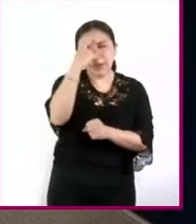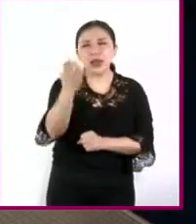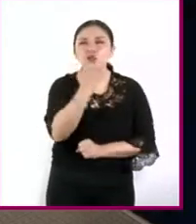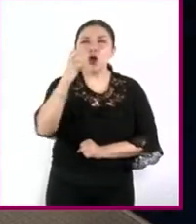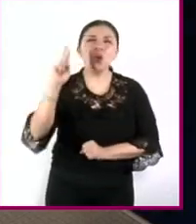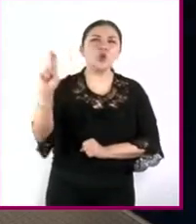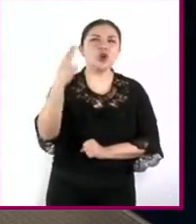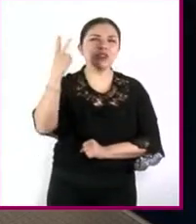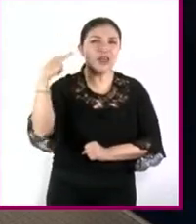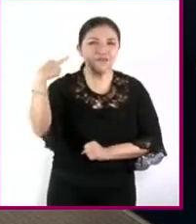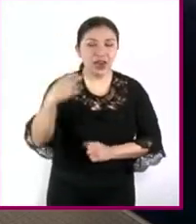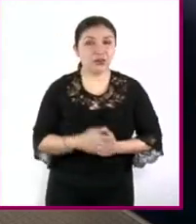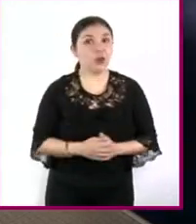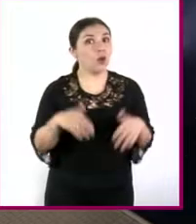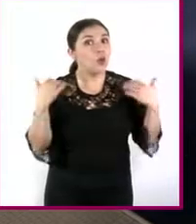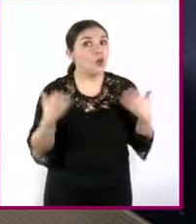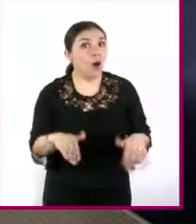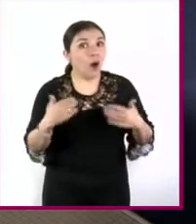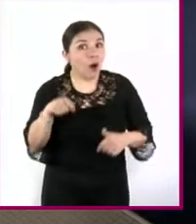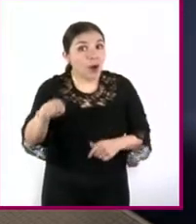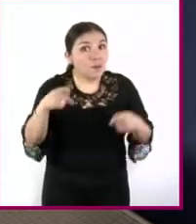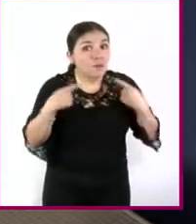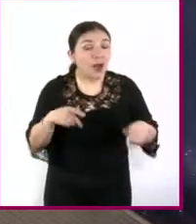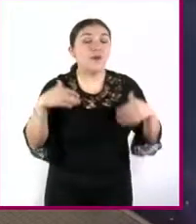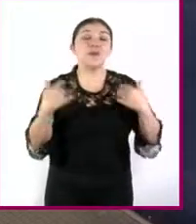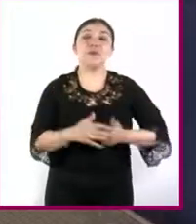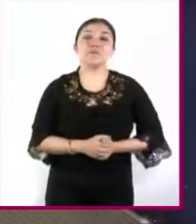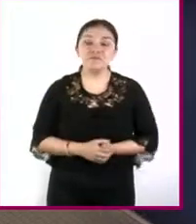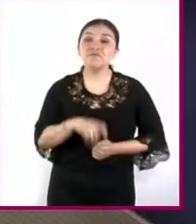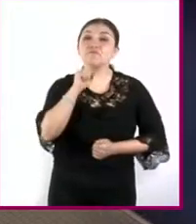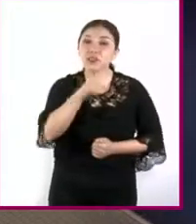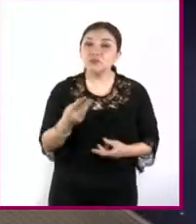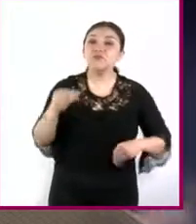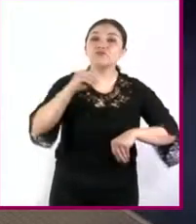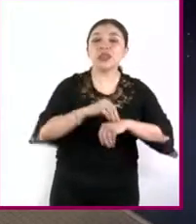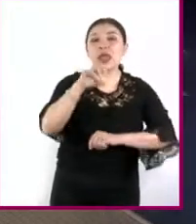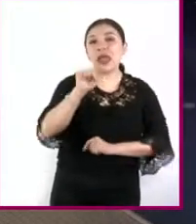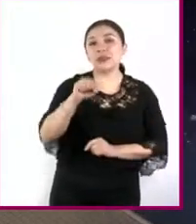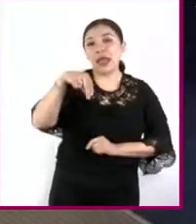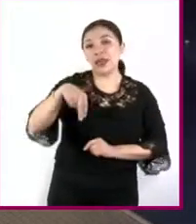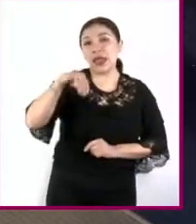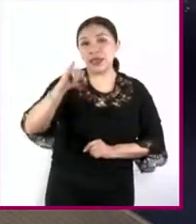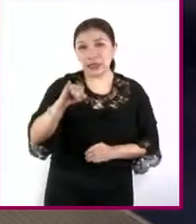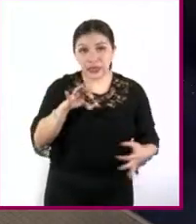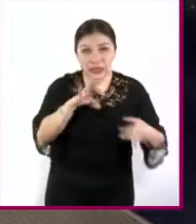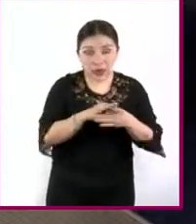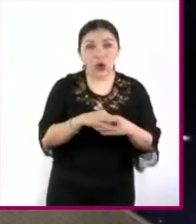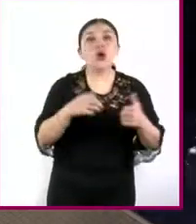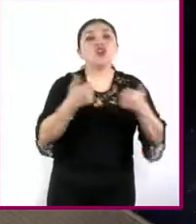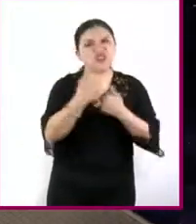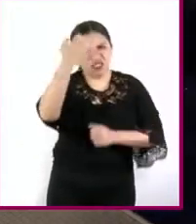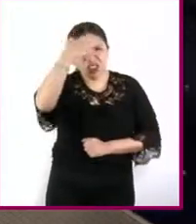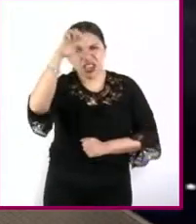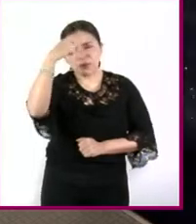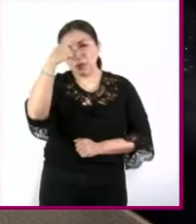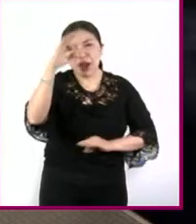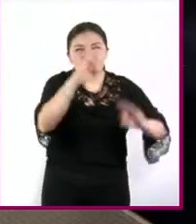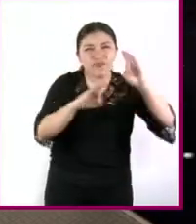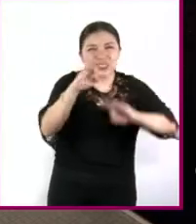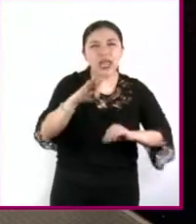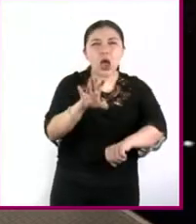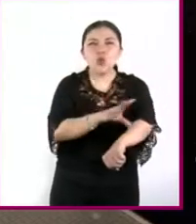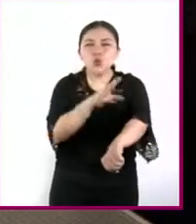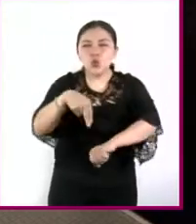wow además es miembro del sistema nacional de investigadores y experto en física nuclear